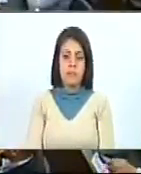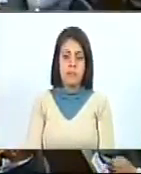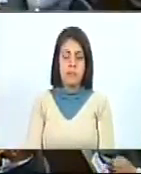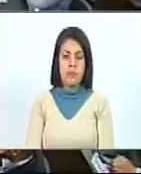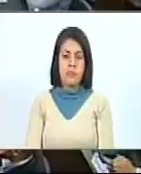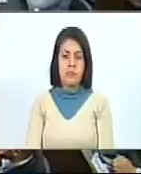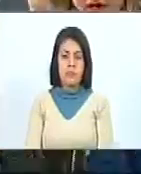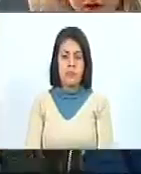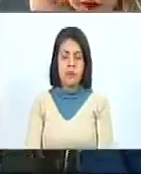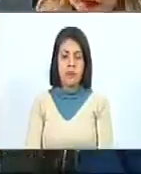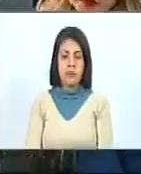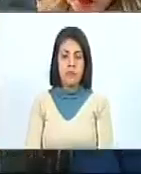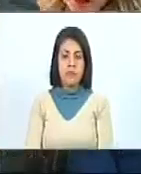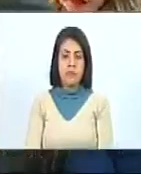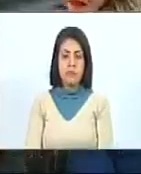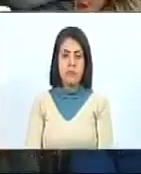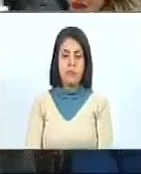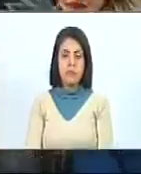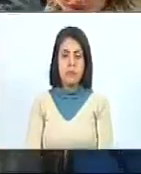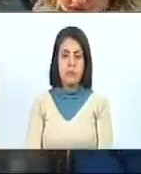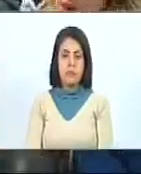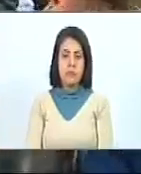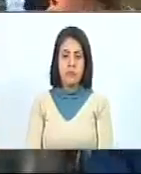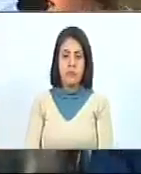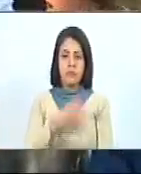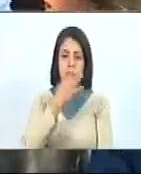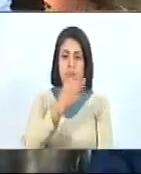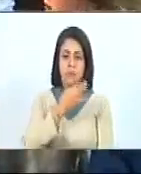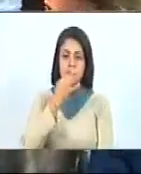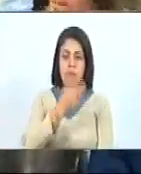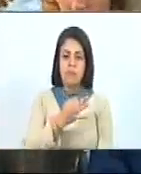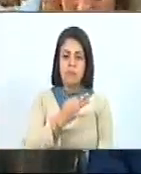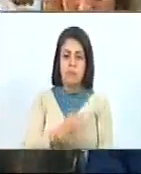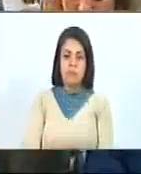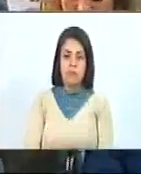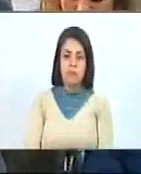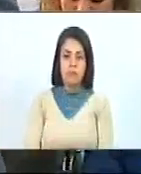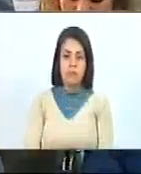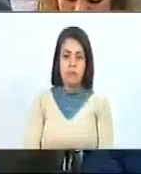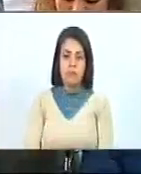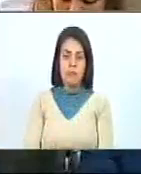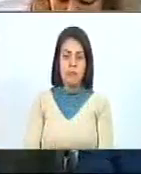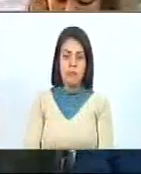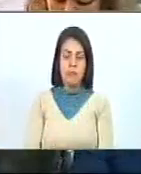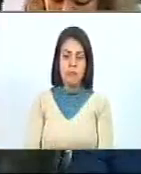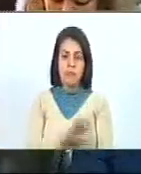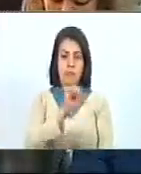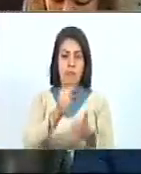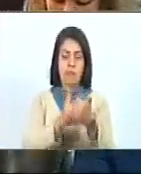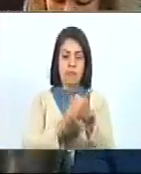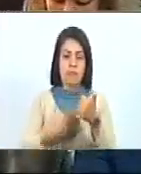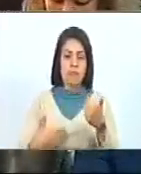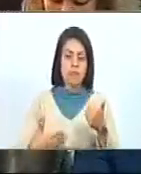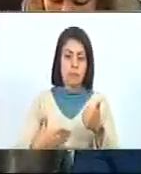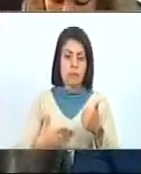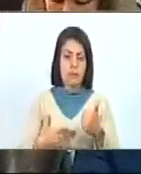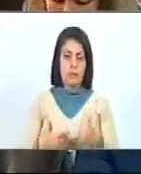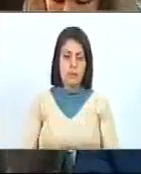Hola, buena tarde, estimado vicepresidente y